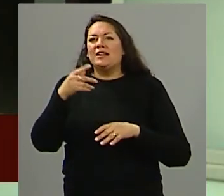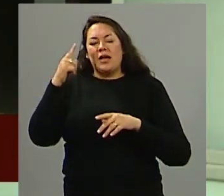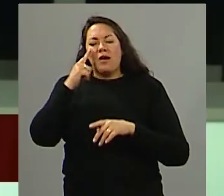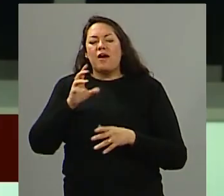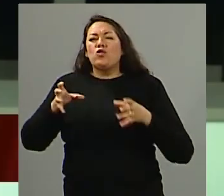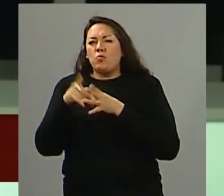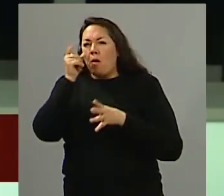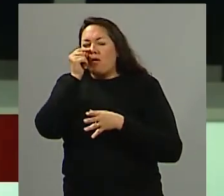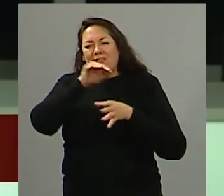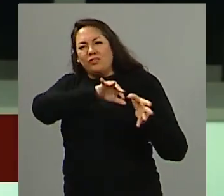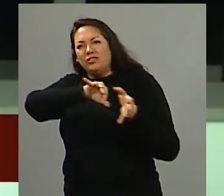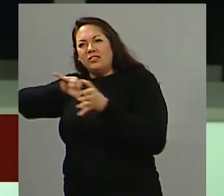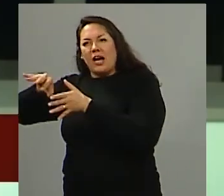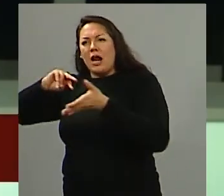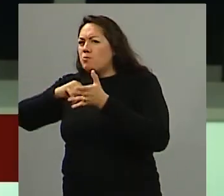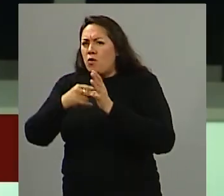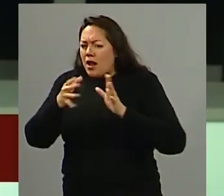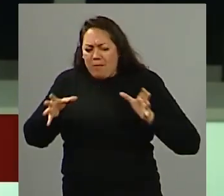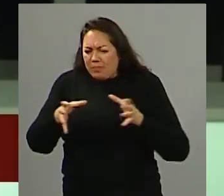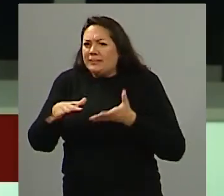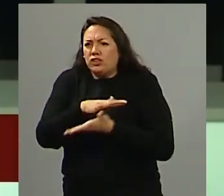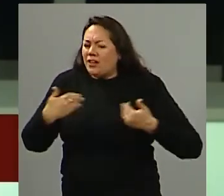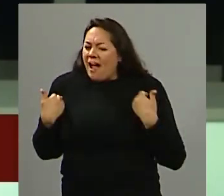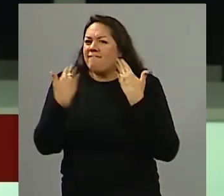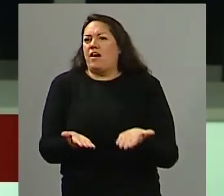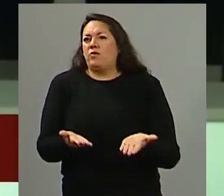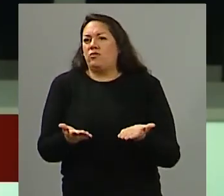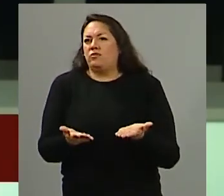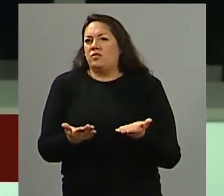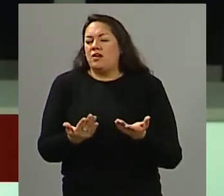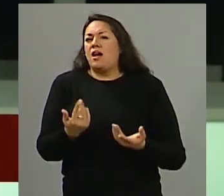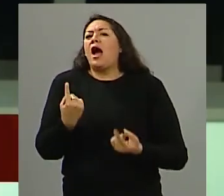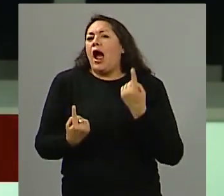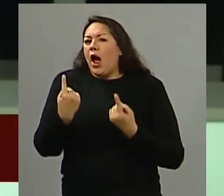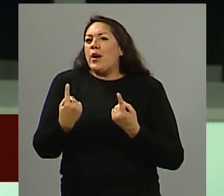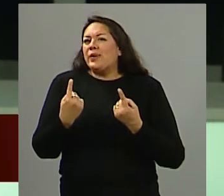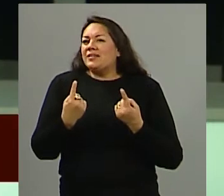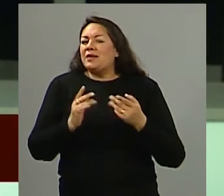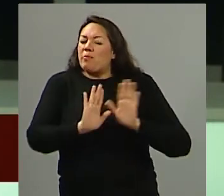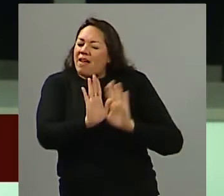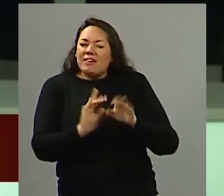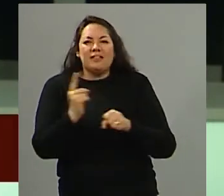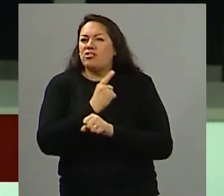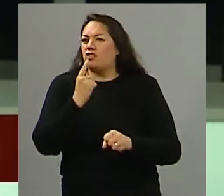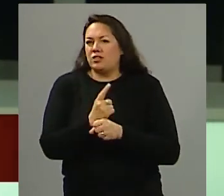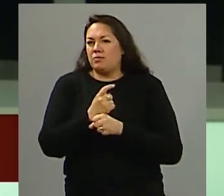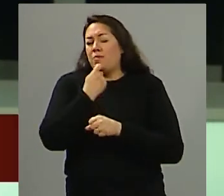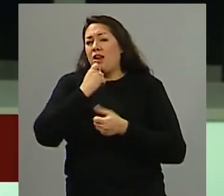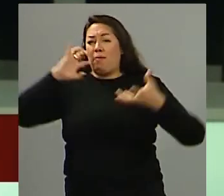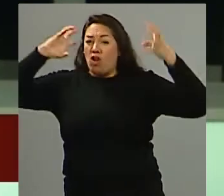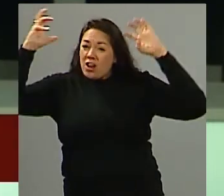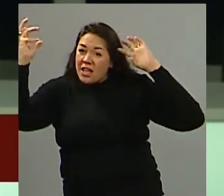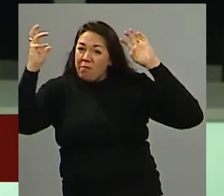que la problemática te repito hay situaciones que no se pueden prever hay situaciones que claramente nos superan cuando son climáticas